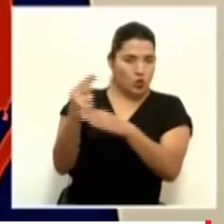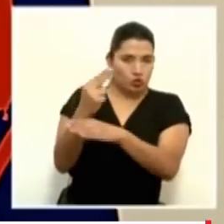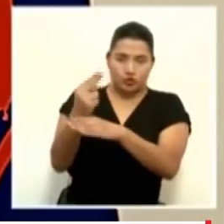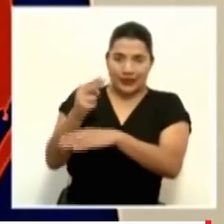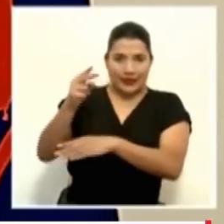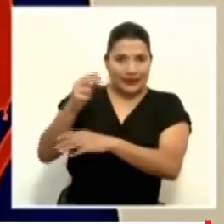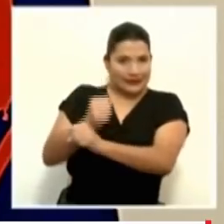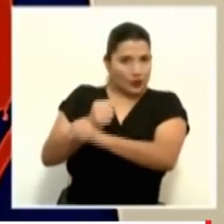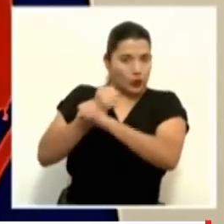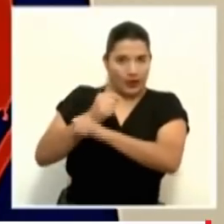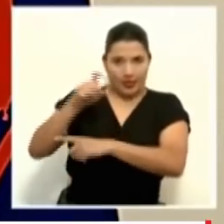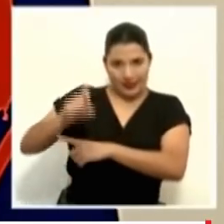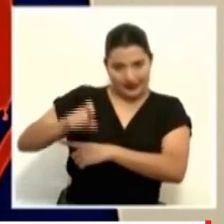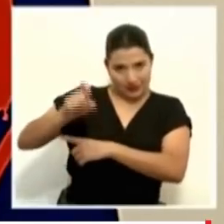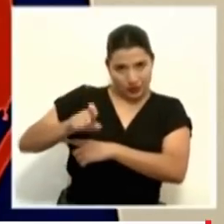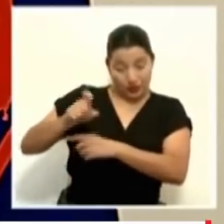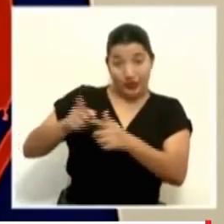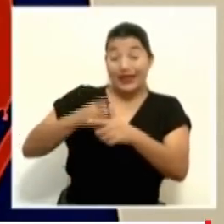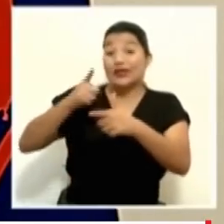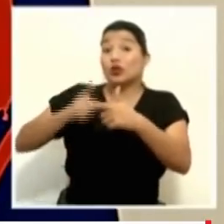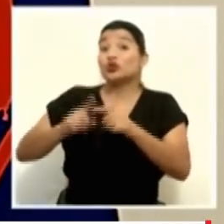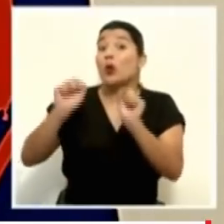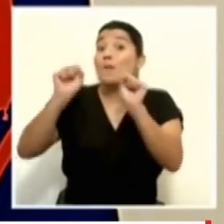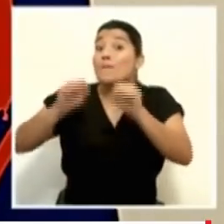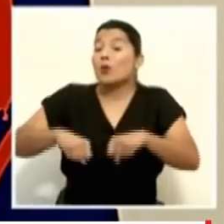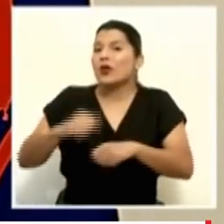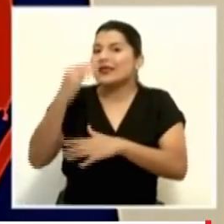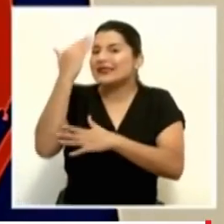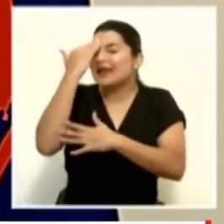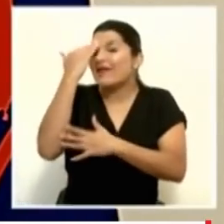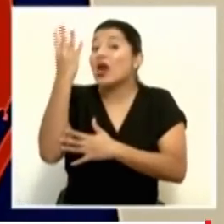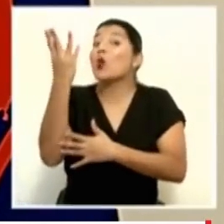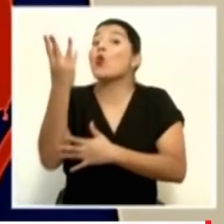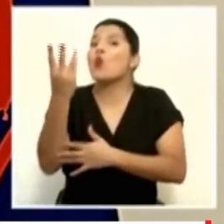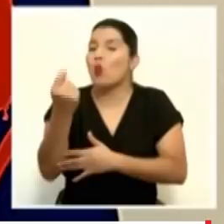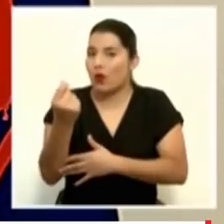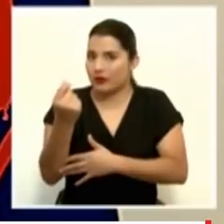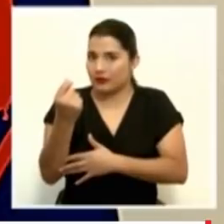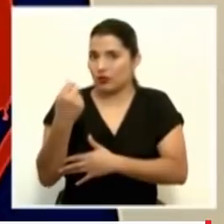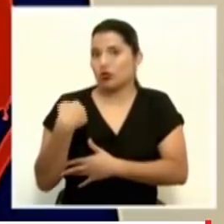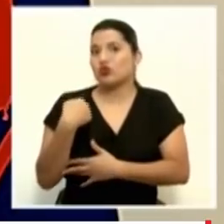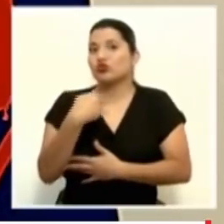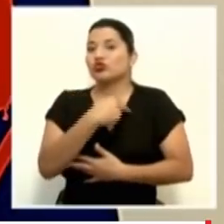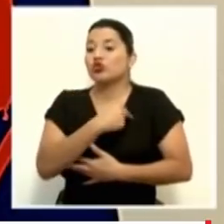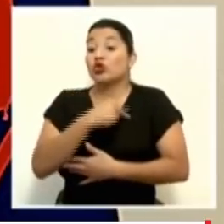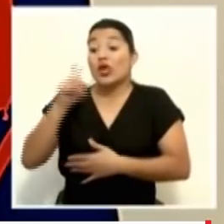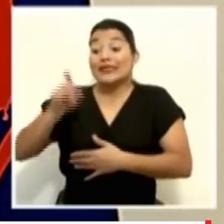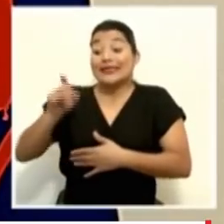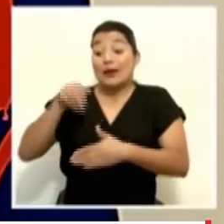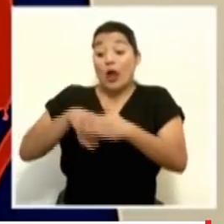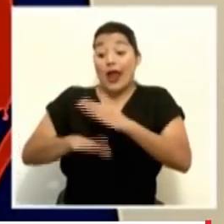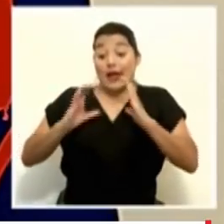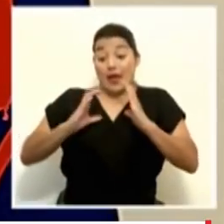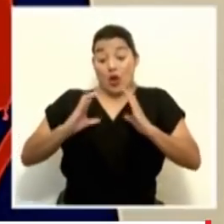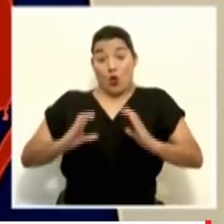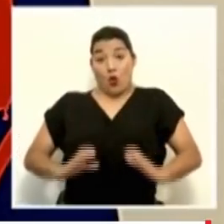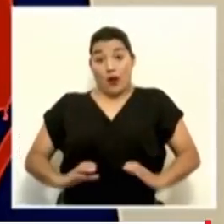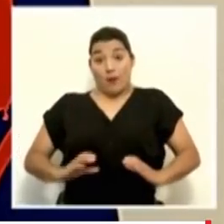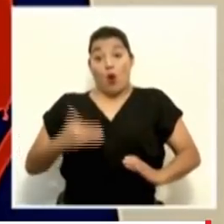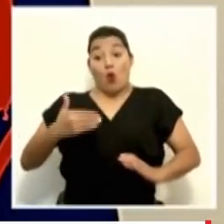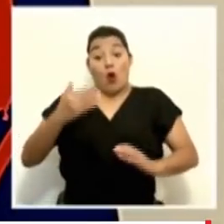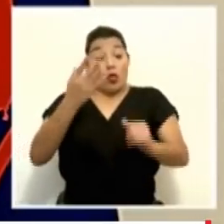y con eso determinar cuál es la dosis que esperamos que sea eficaz en pacientes COVID.